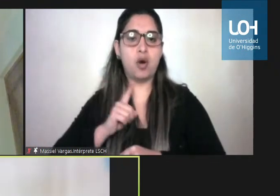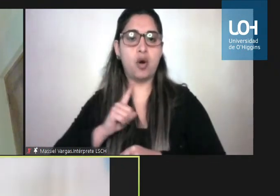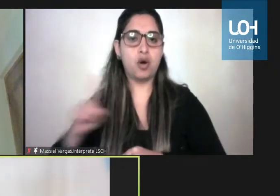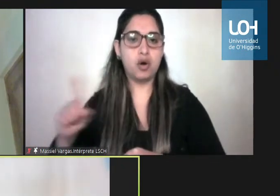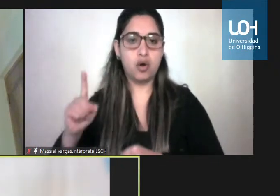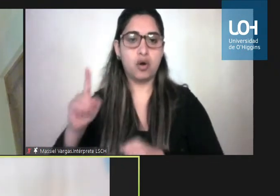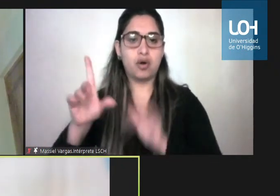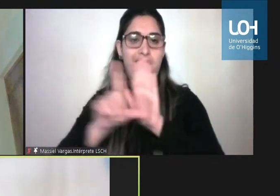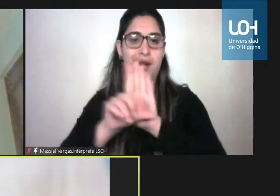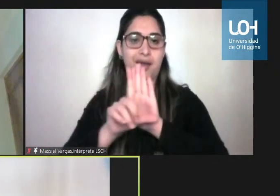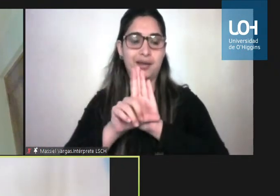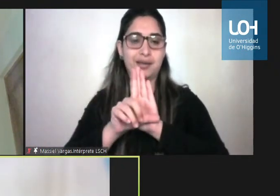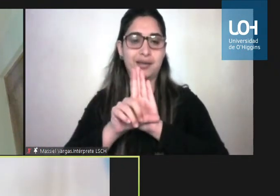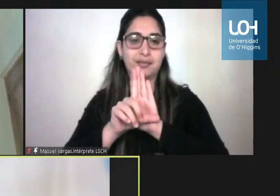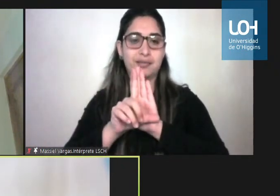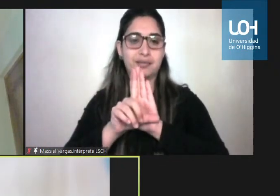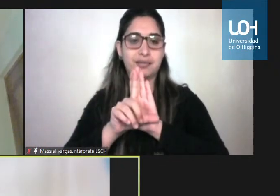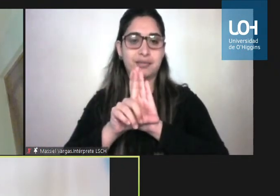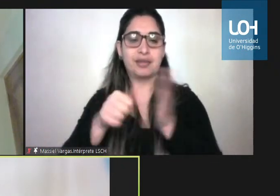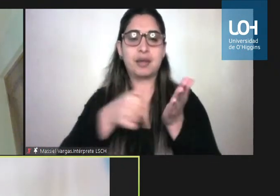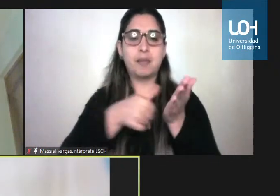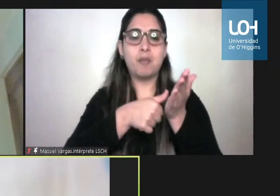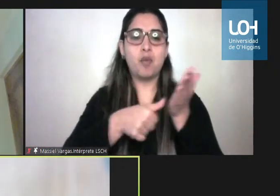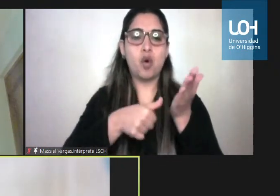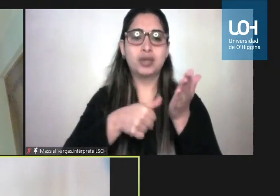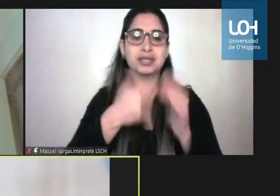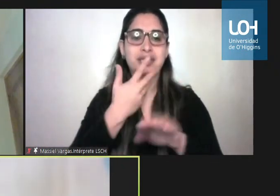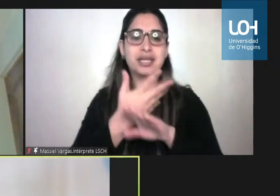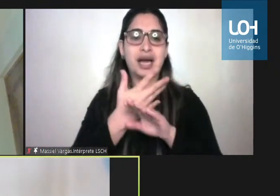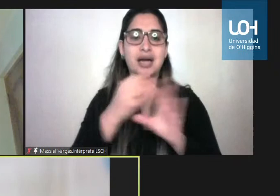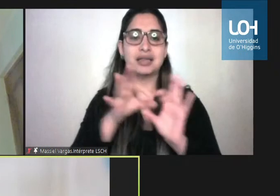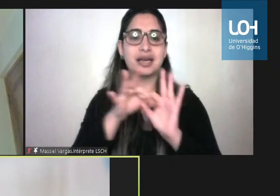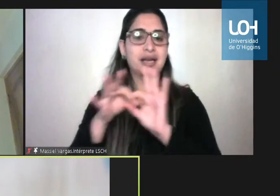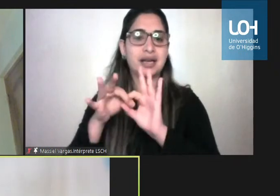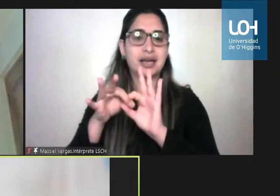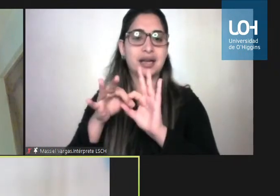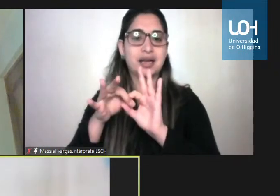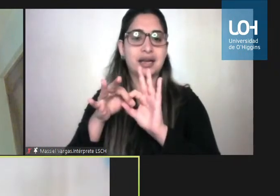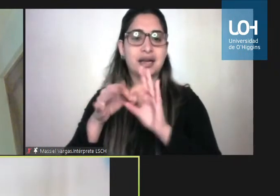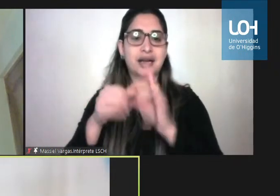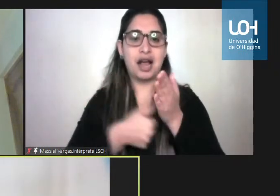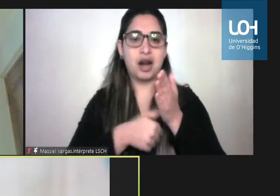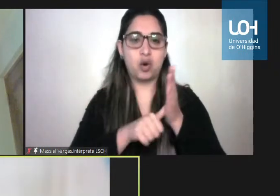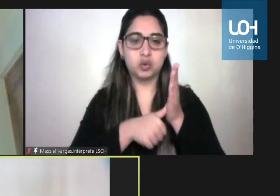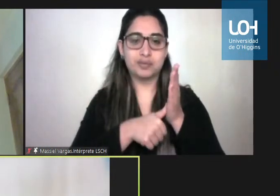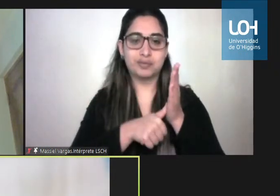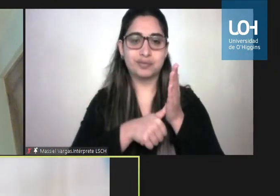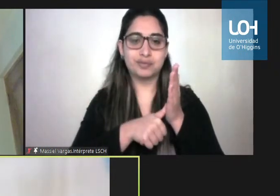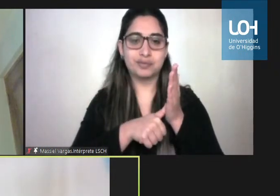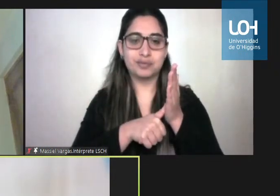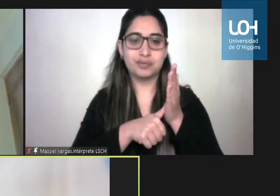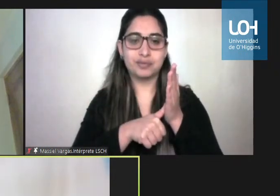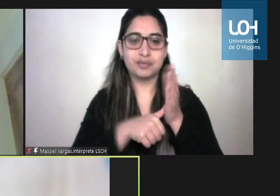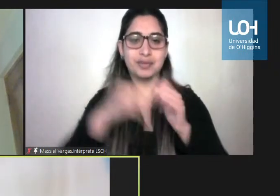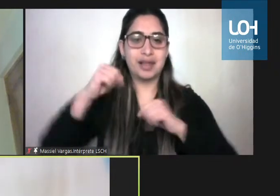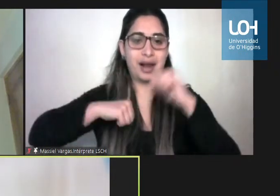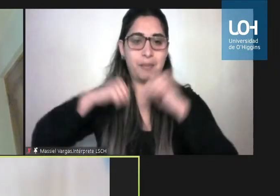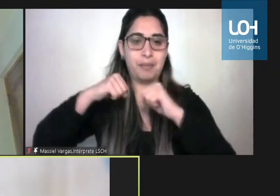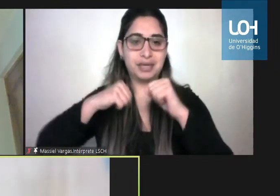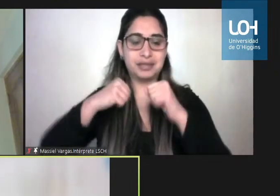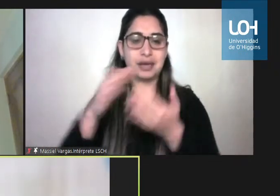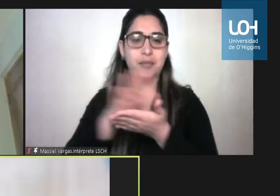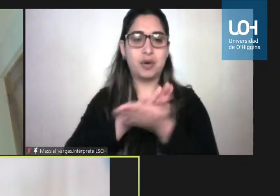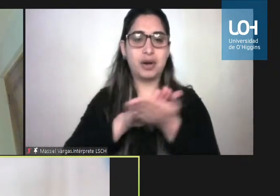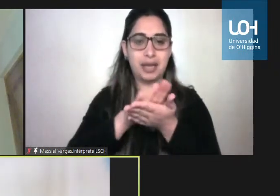y las multas están asociadas al RUT de la empresa ¿ya? por lo tanto cuando yo tengo